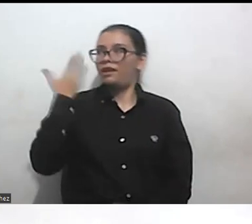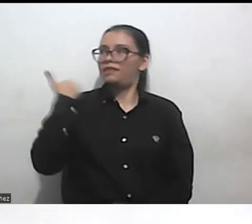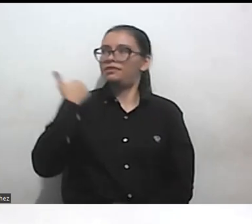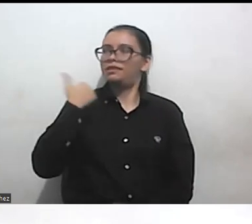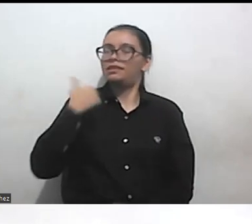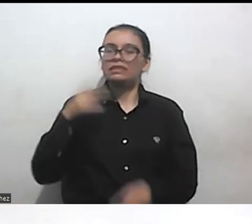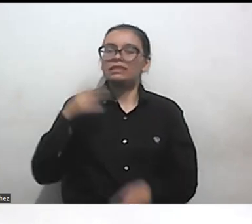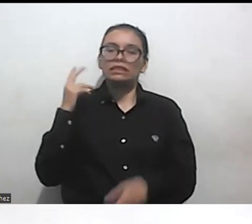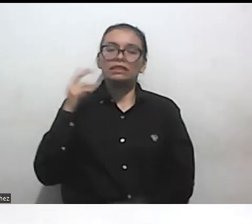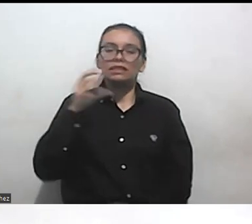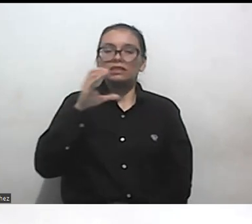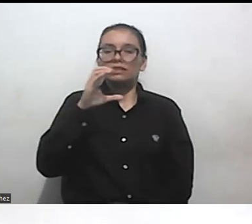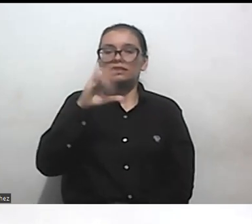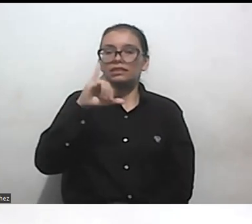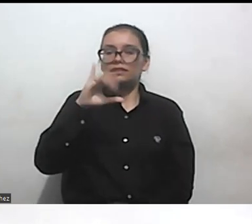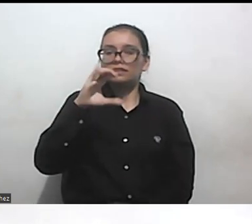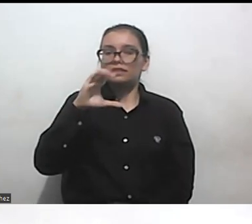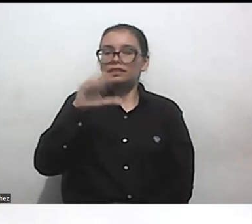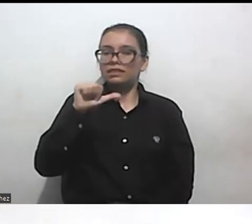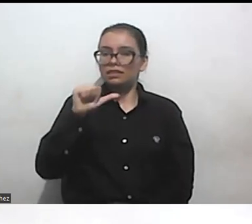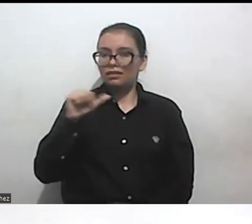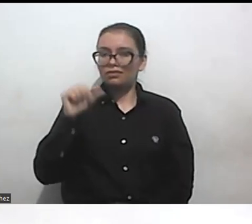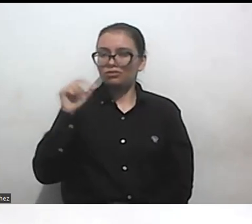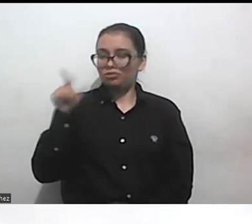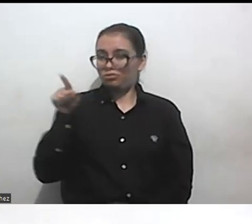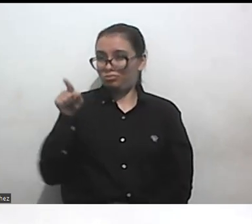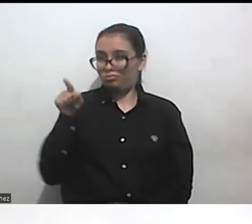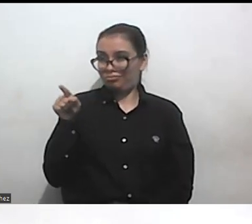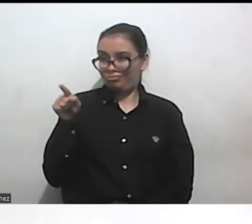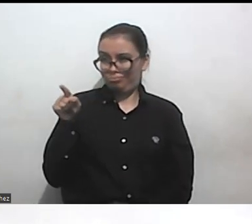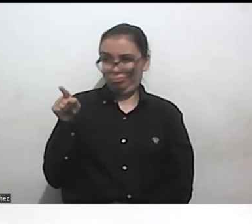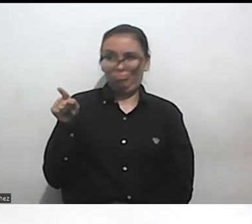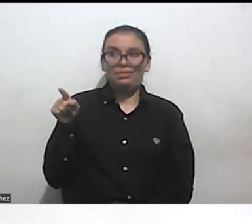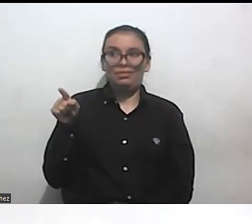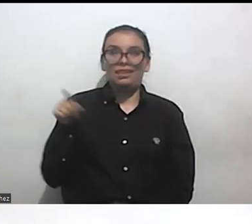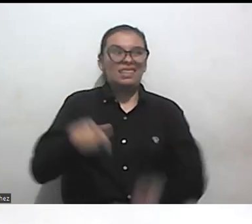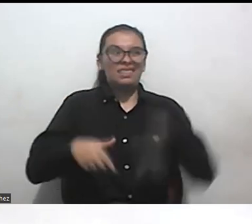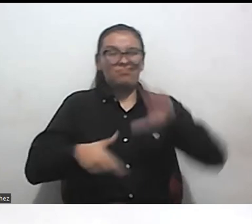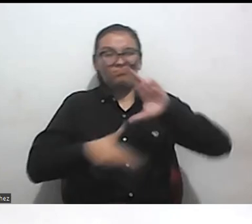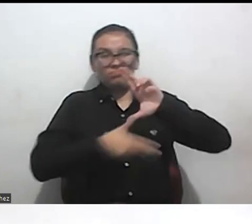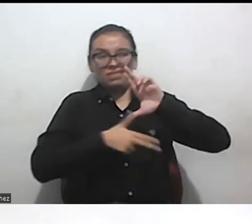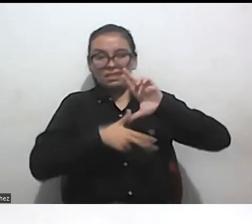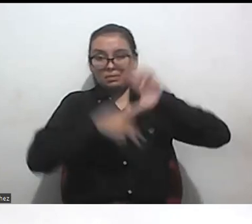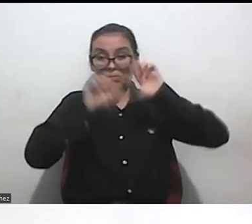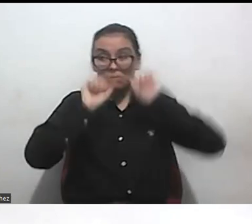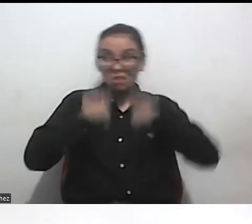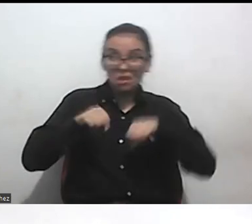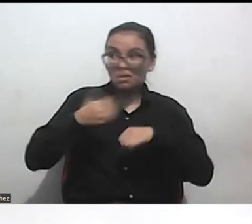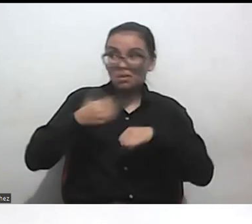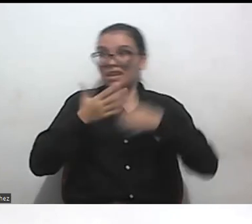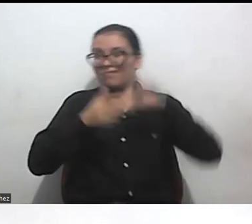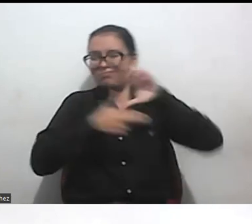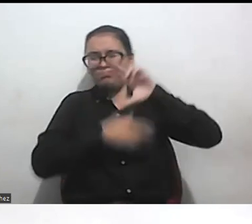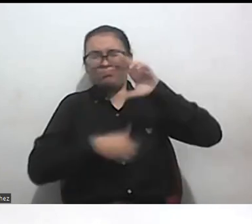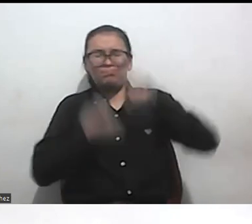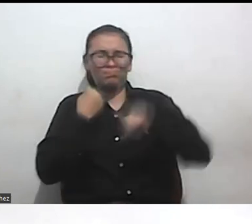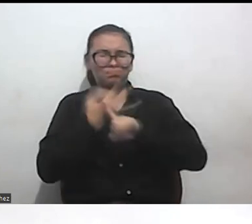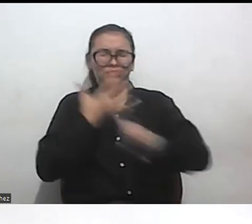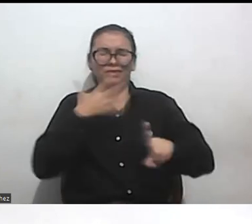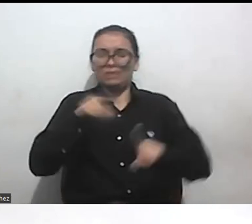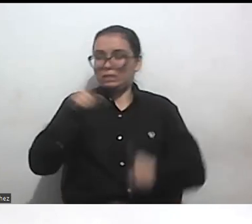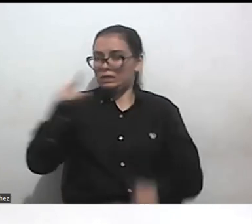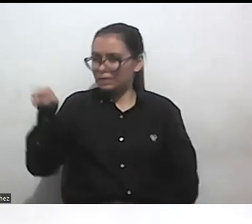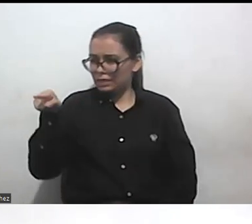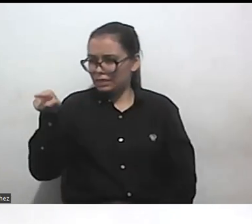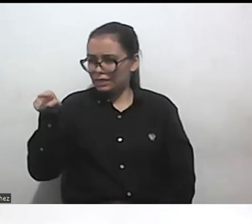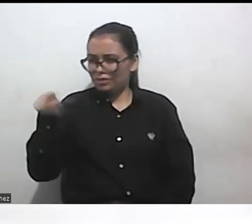o el capacitismo estalló en latinoamérica de una manera que yo leía los titulares y era como y además